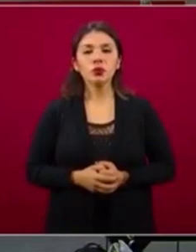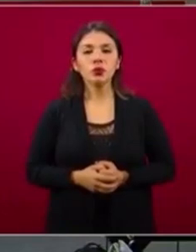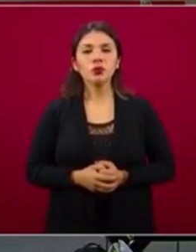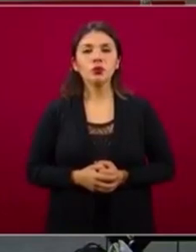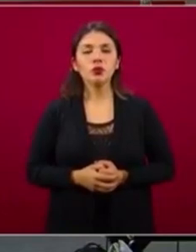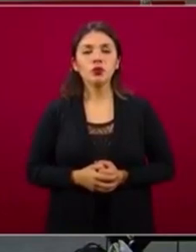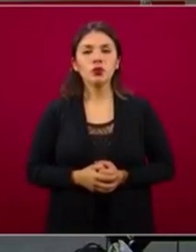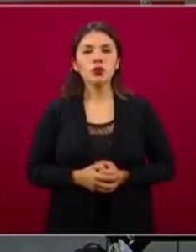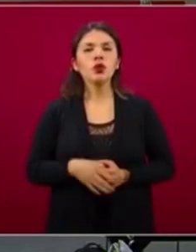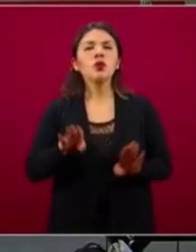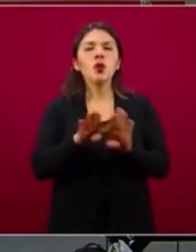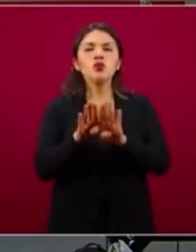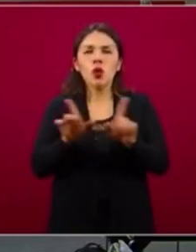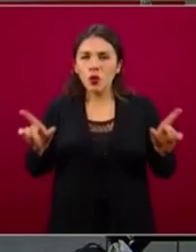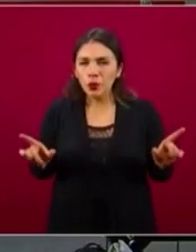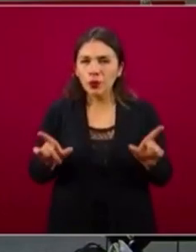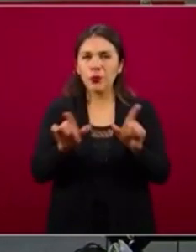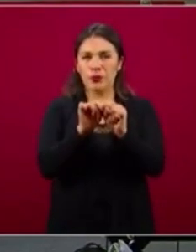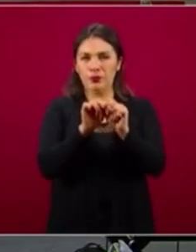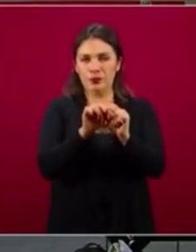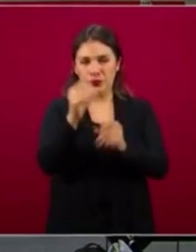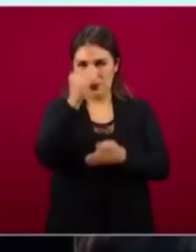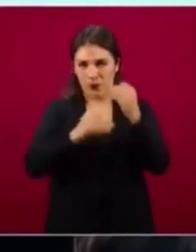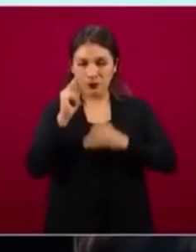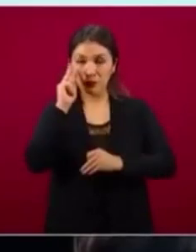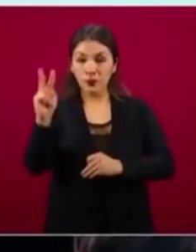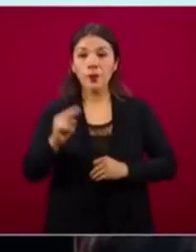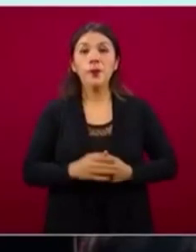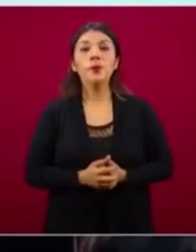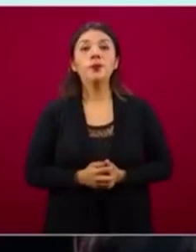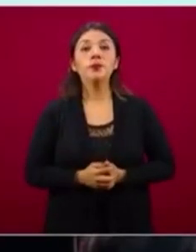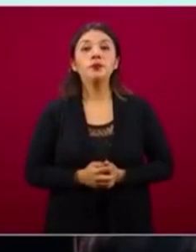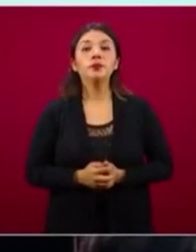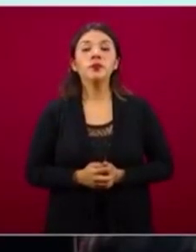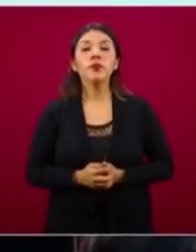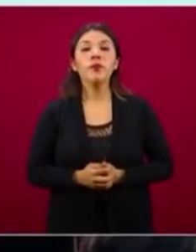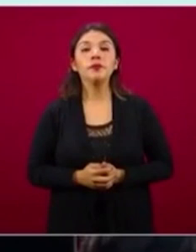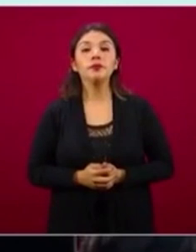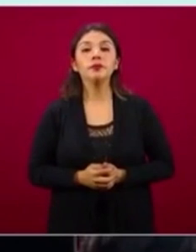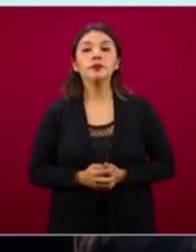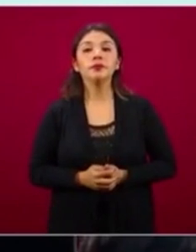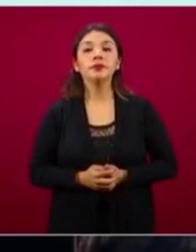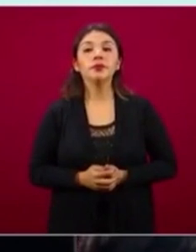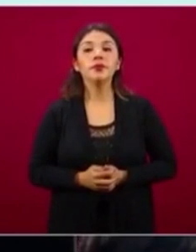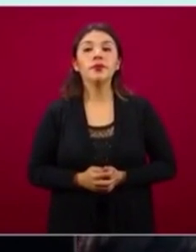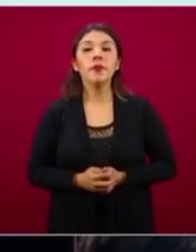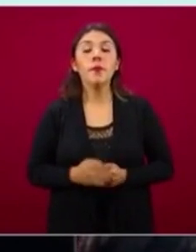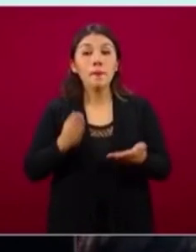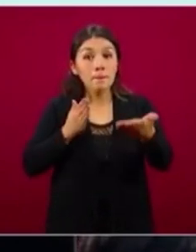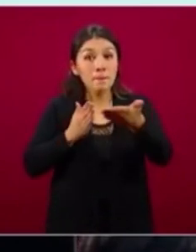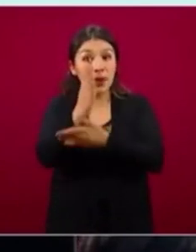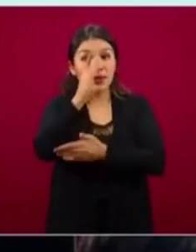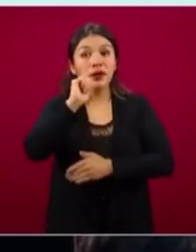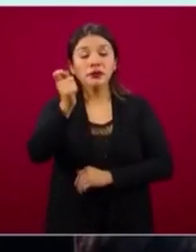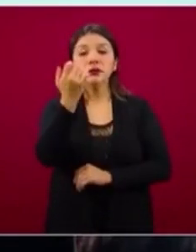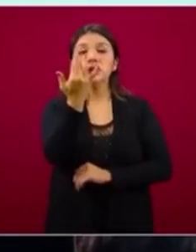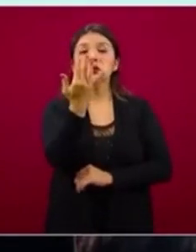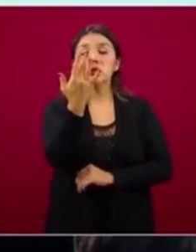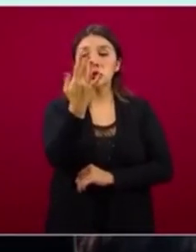Recapitulando un poco, tenemos que la meta son 54 mil